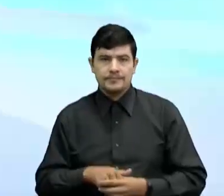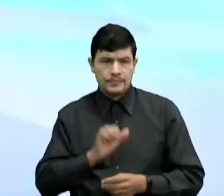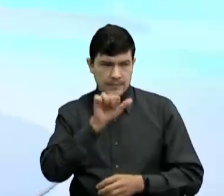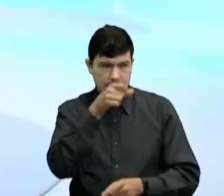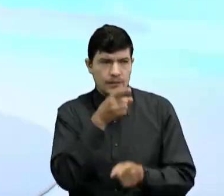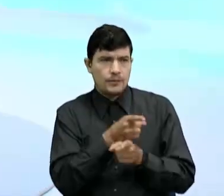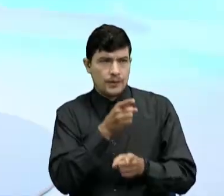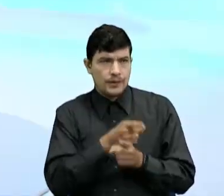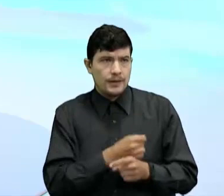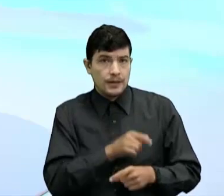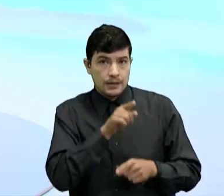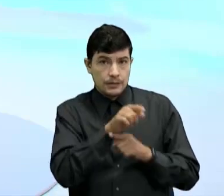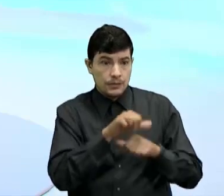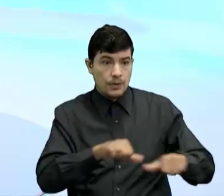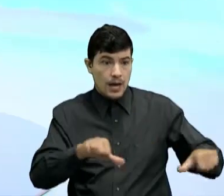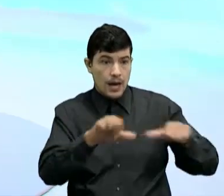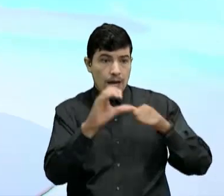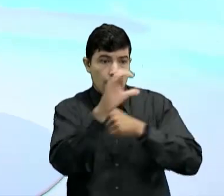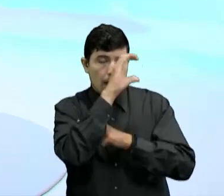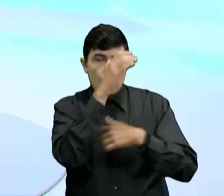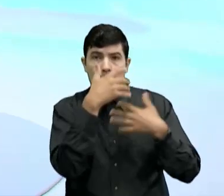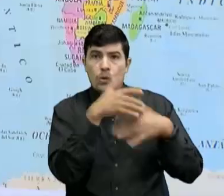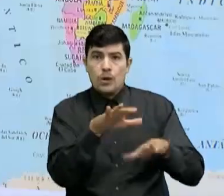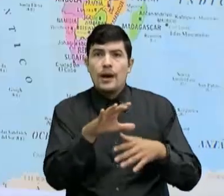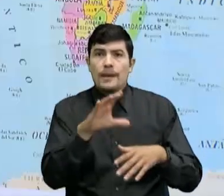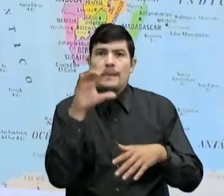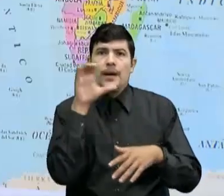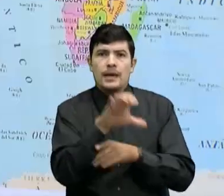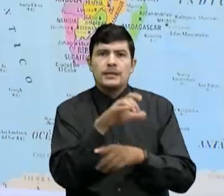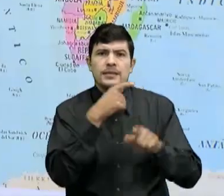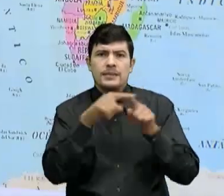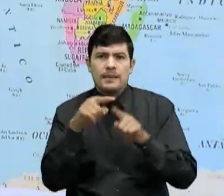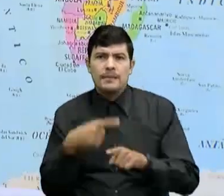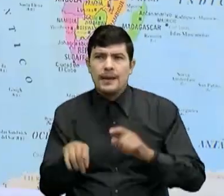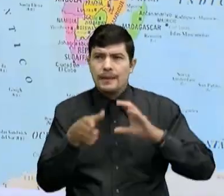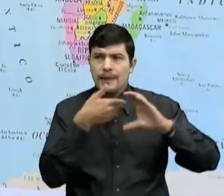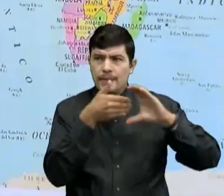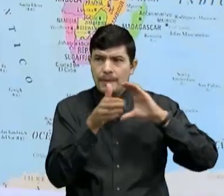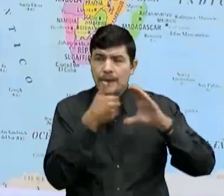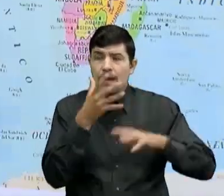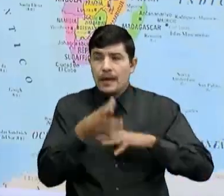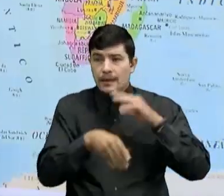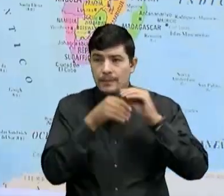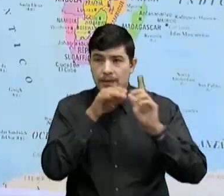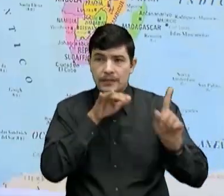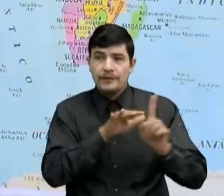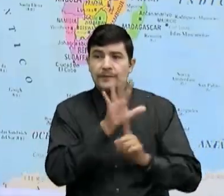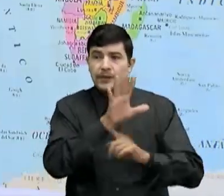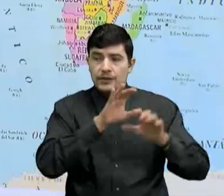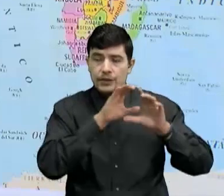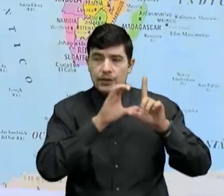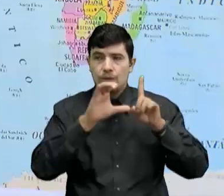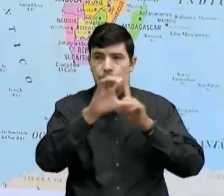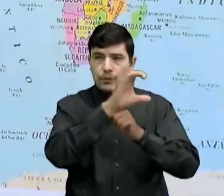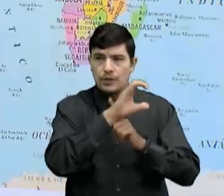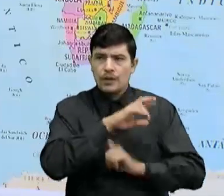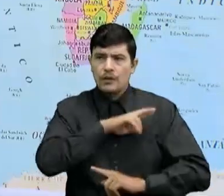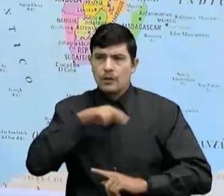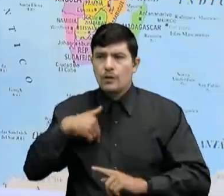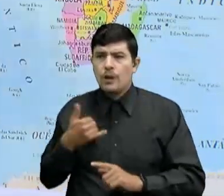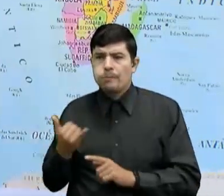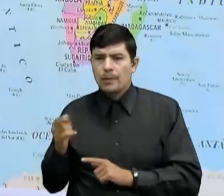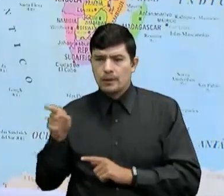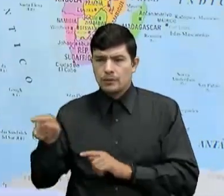Correcto Esa posición hace que Nuestro país tenga Diferentes tipos de climas Y eso también influye En nuestra cultura Que tenemos una cultura